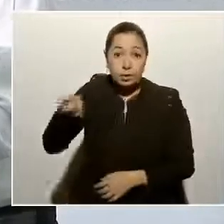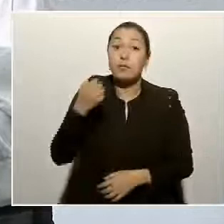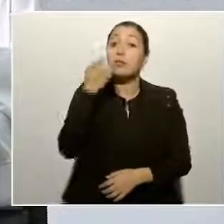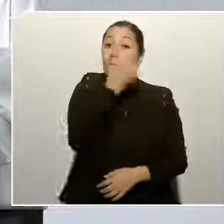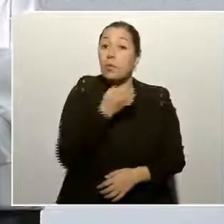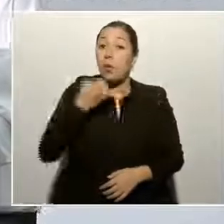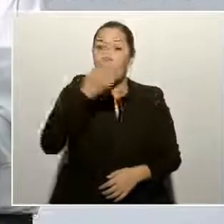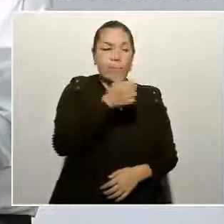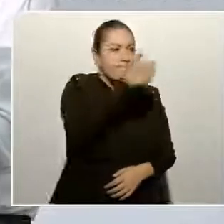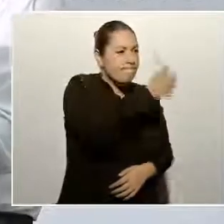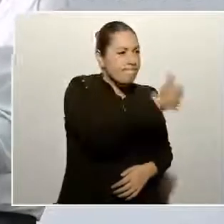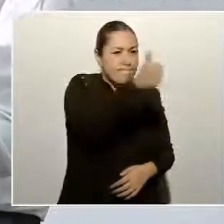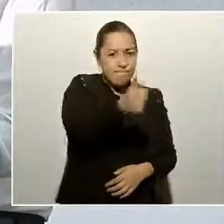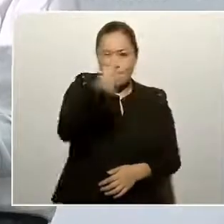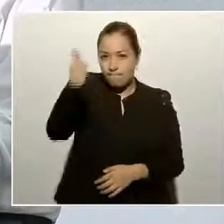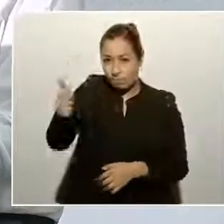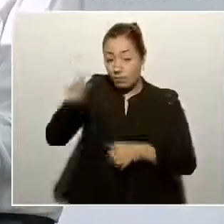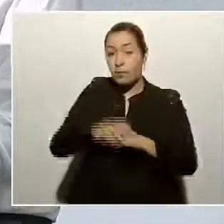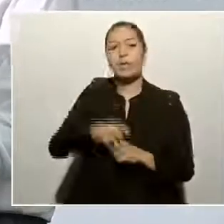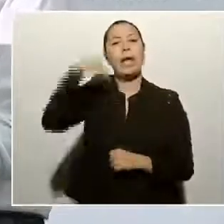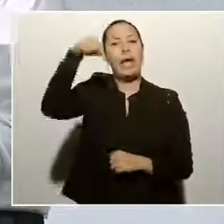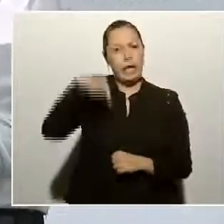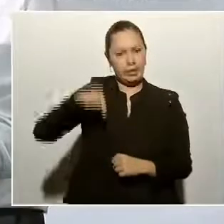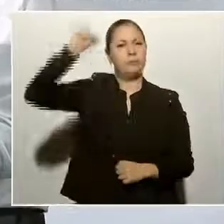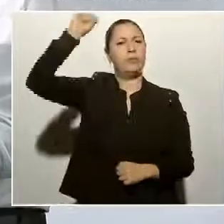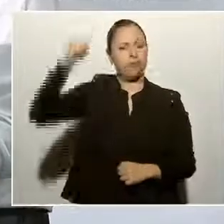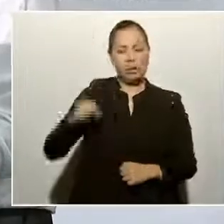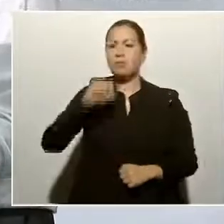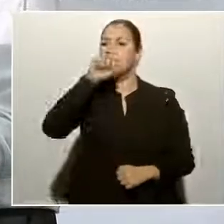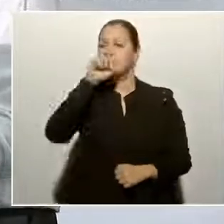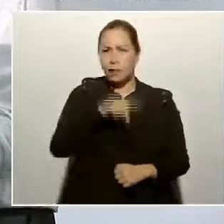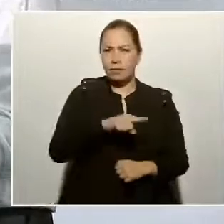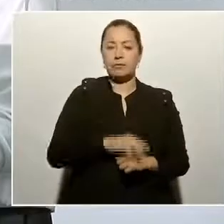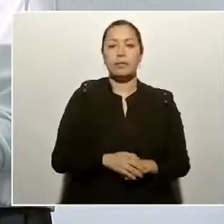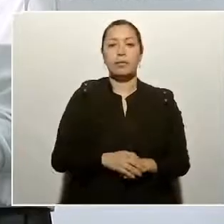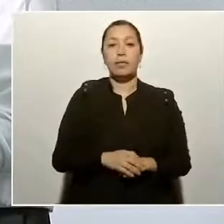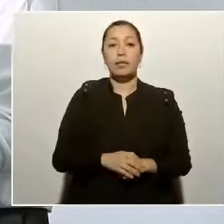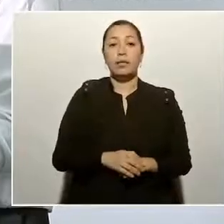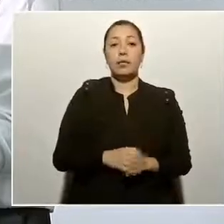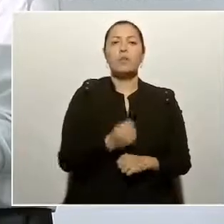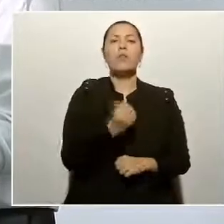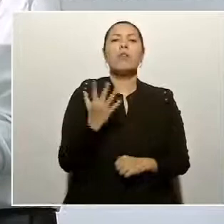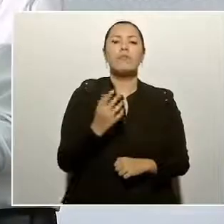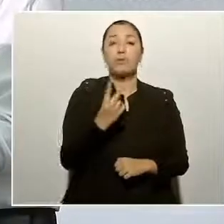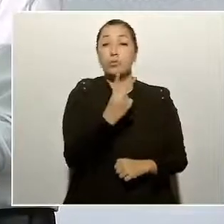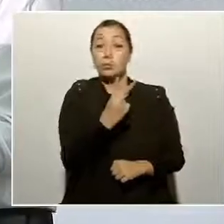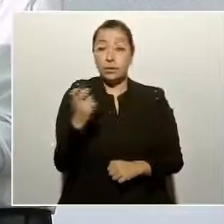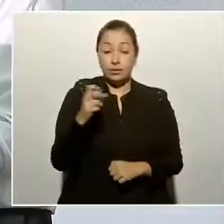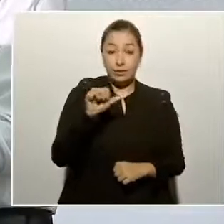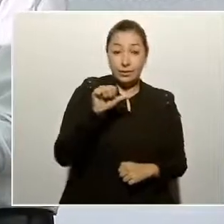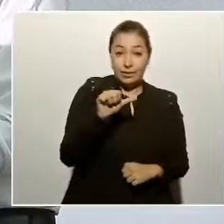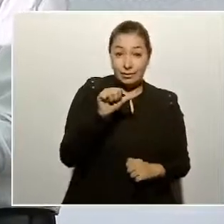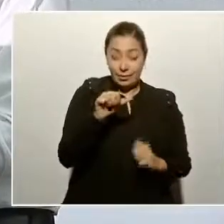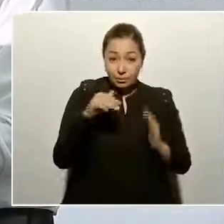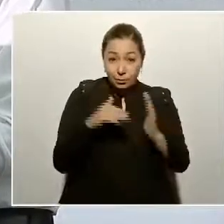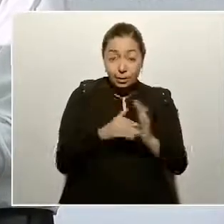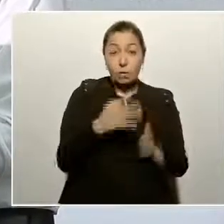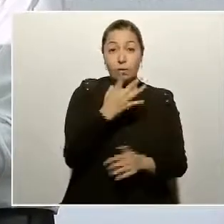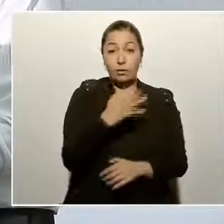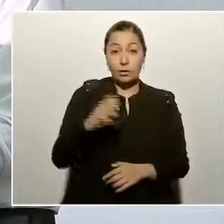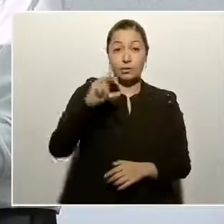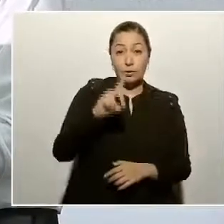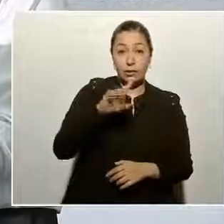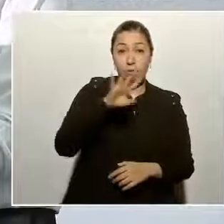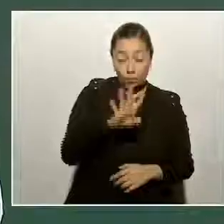Aquí en Sinaloa también, 216.434